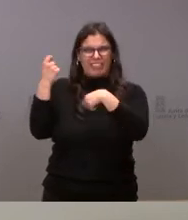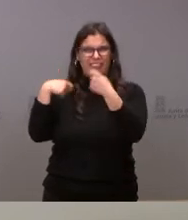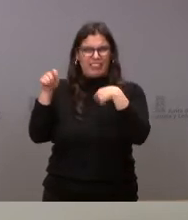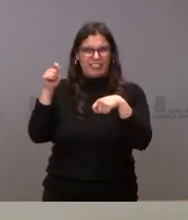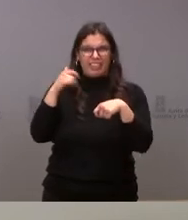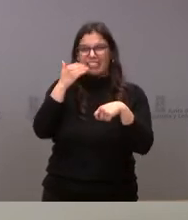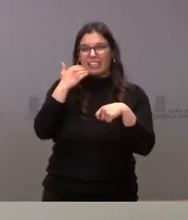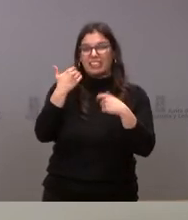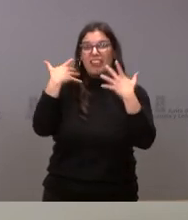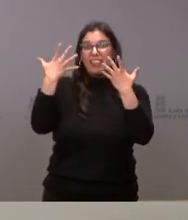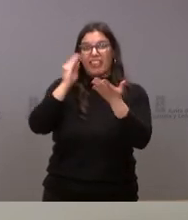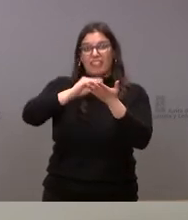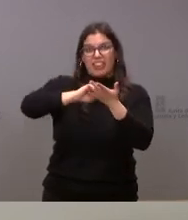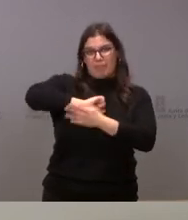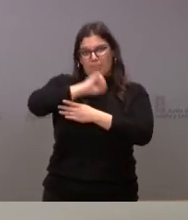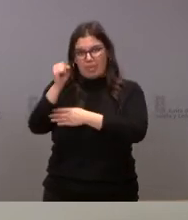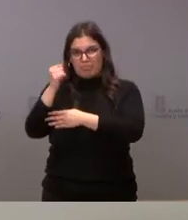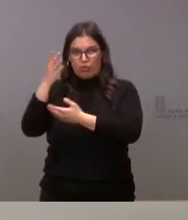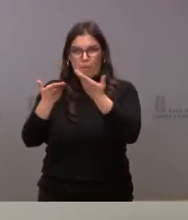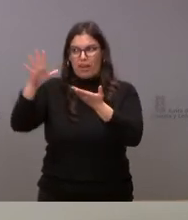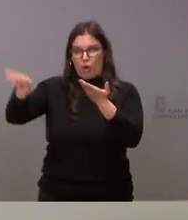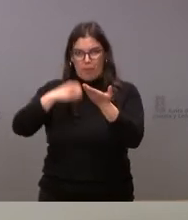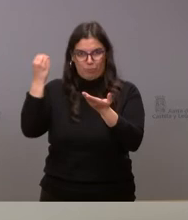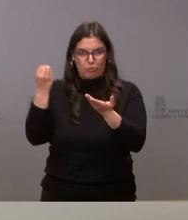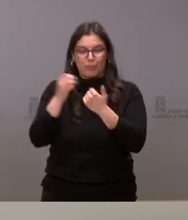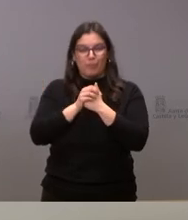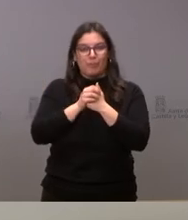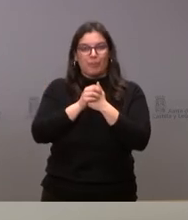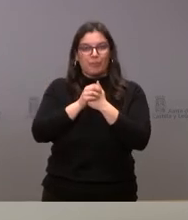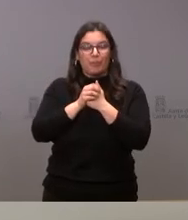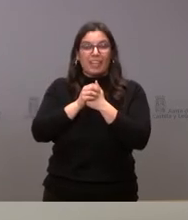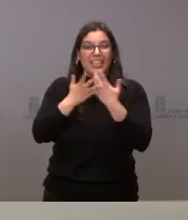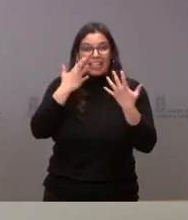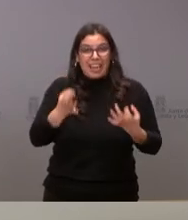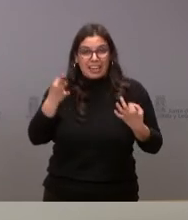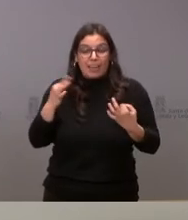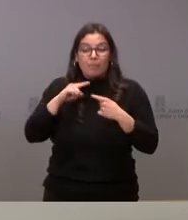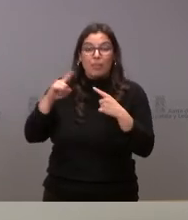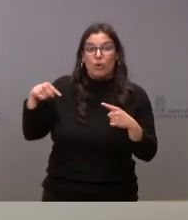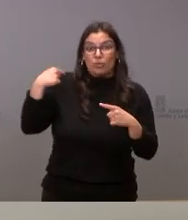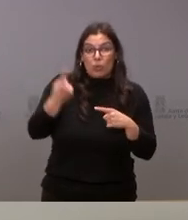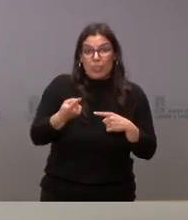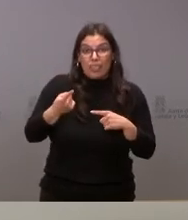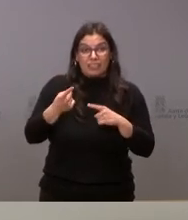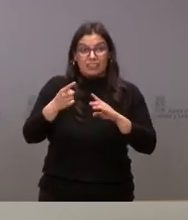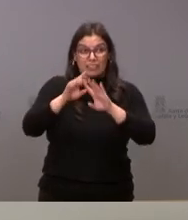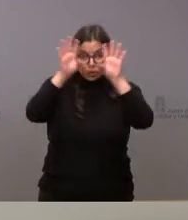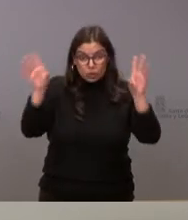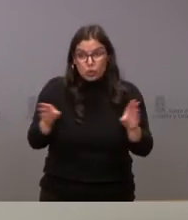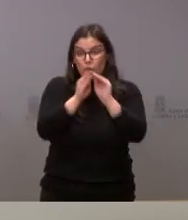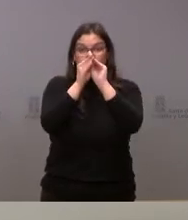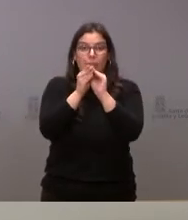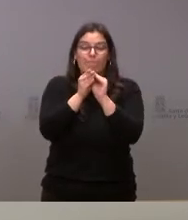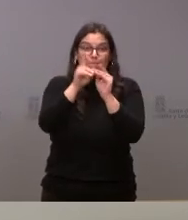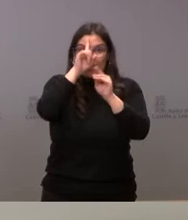casi diez veces más de lo que importamos. Y, finalmente, que tampoco sabemos a día de hoy las consecuencias totales. Porque no